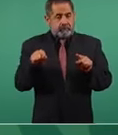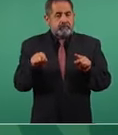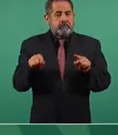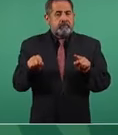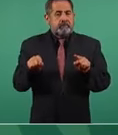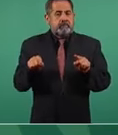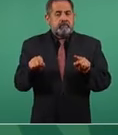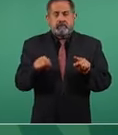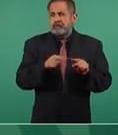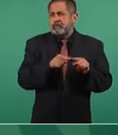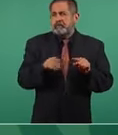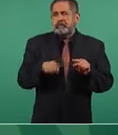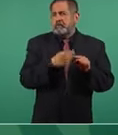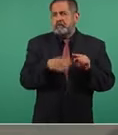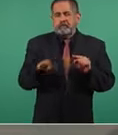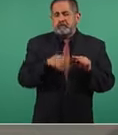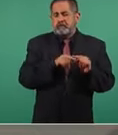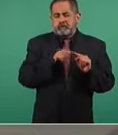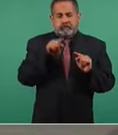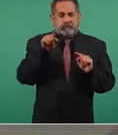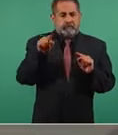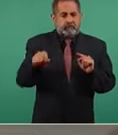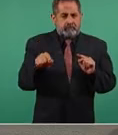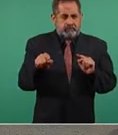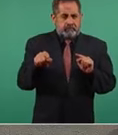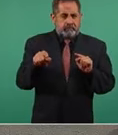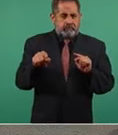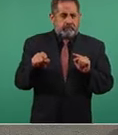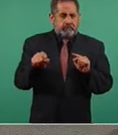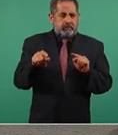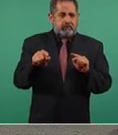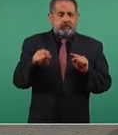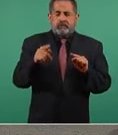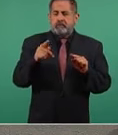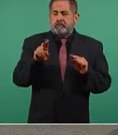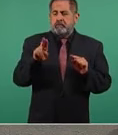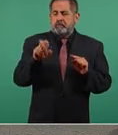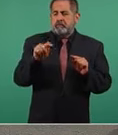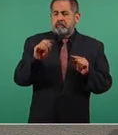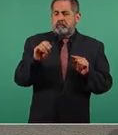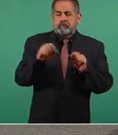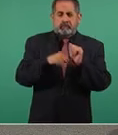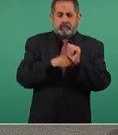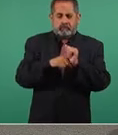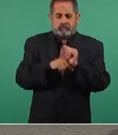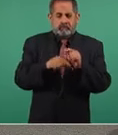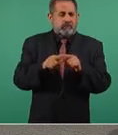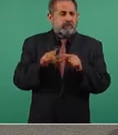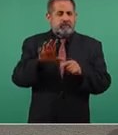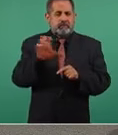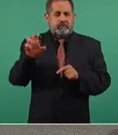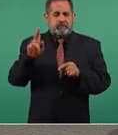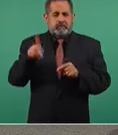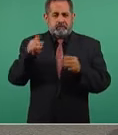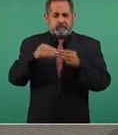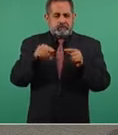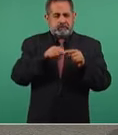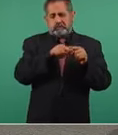hasta Puerto Escondido, como 500 kilómetros,